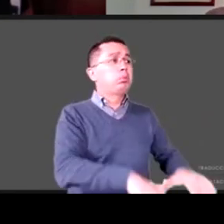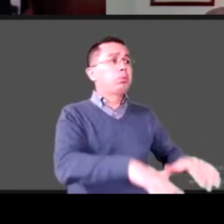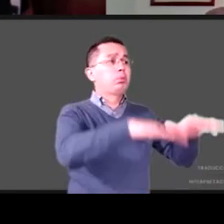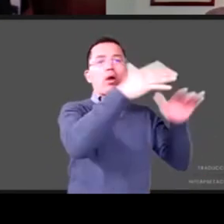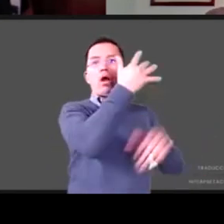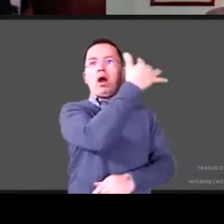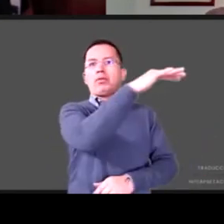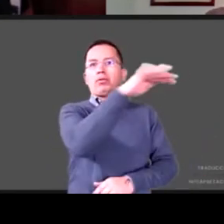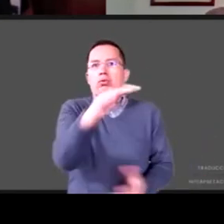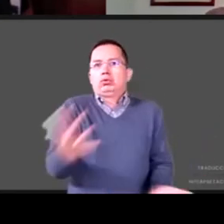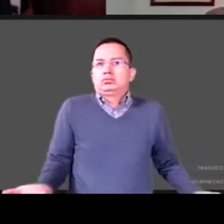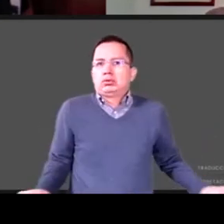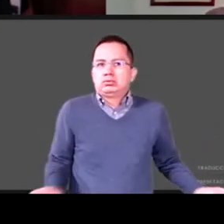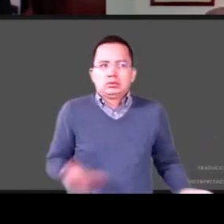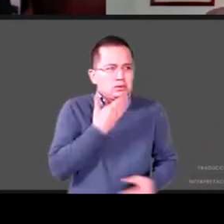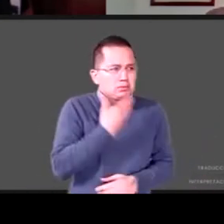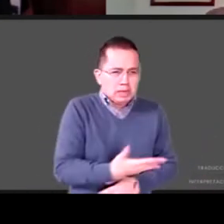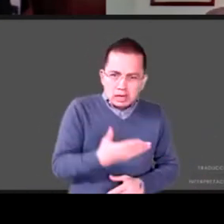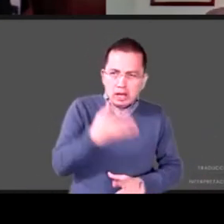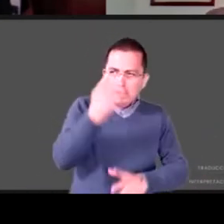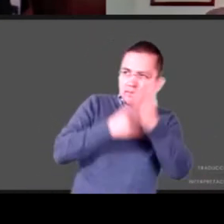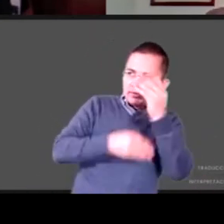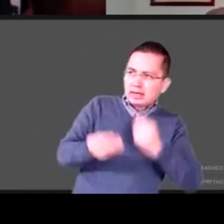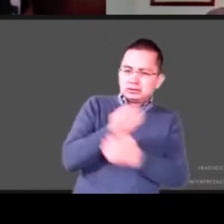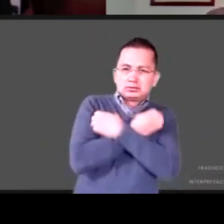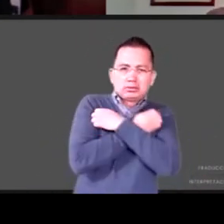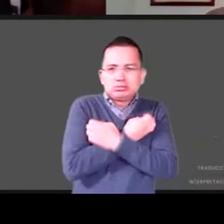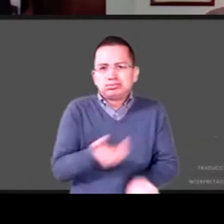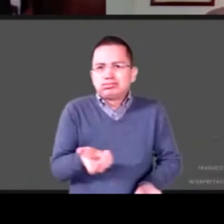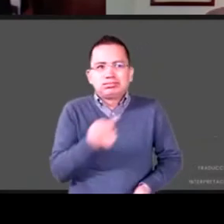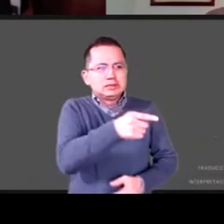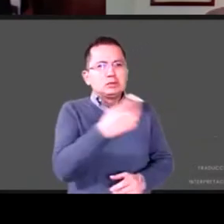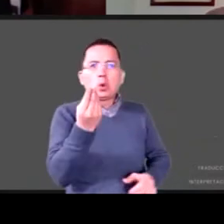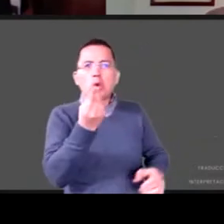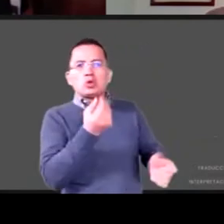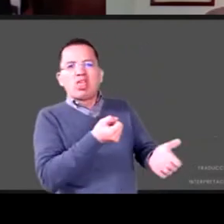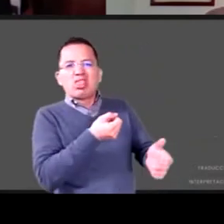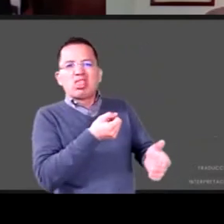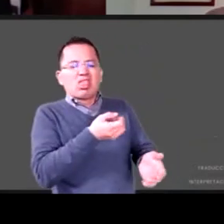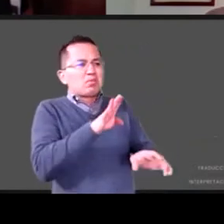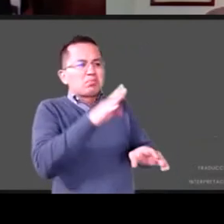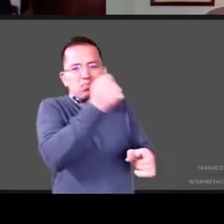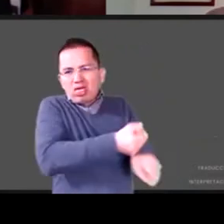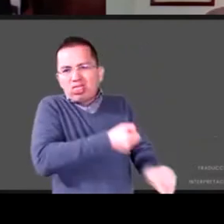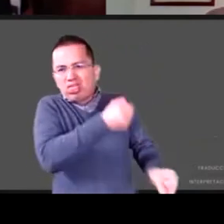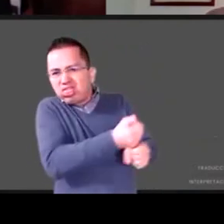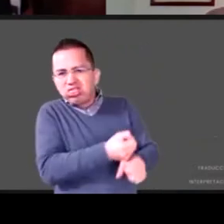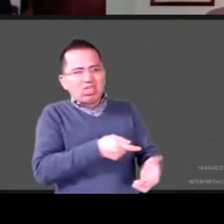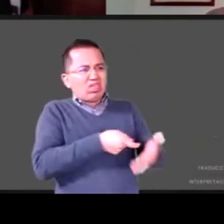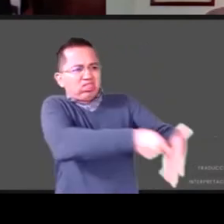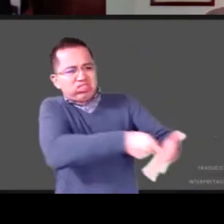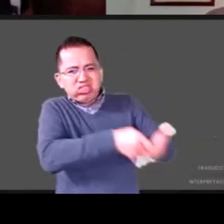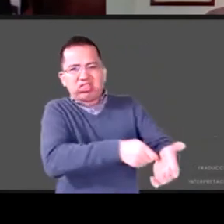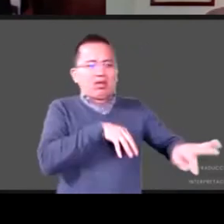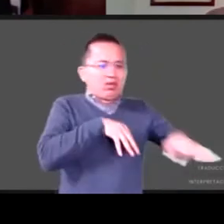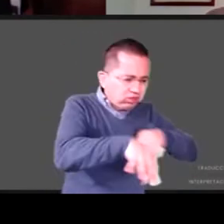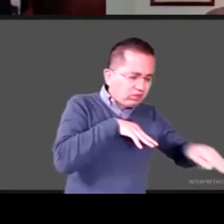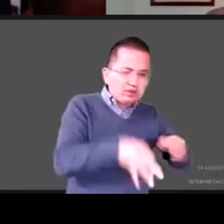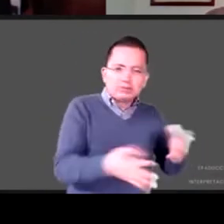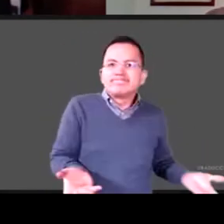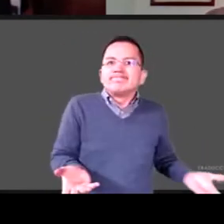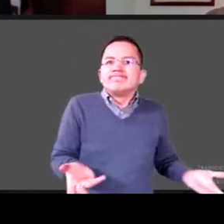con grandes condiciones de explotación y lo único que nos queda es vigilar el cumplimiento de las normas y sobre todo